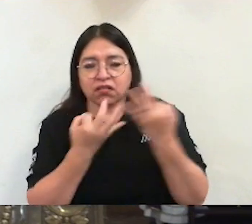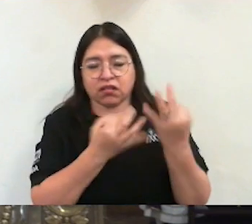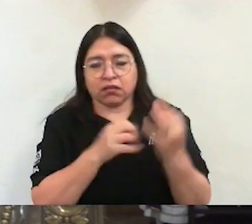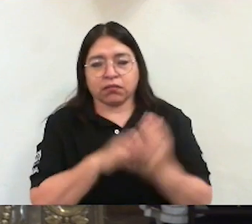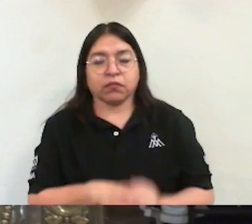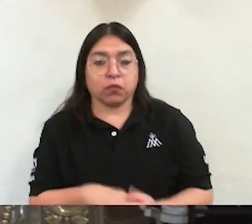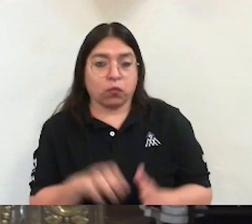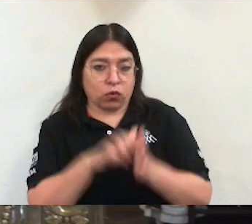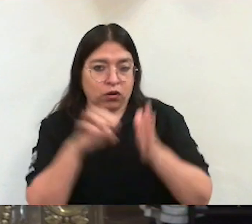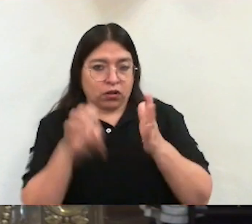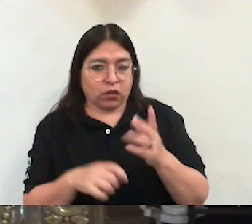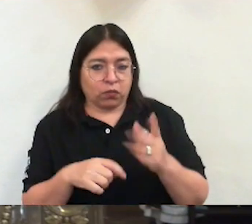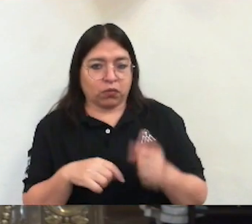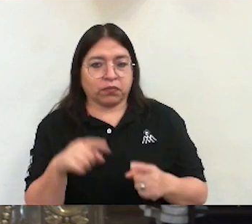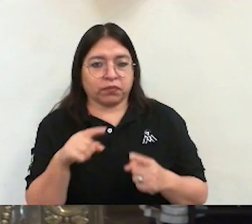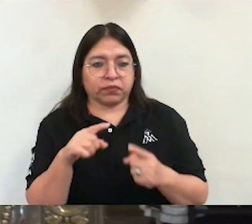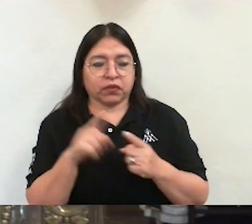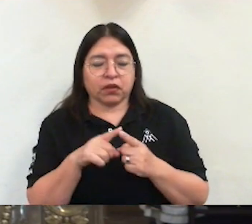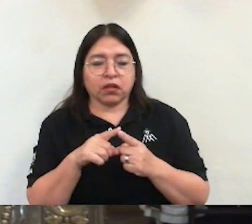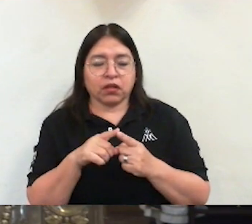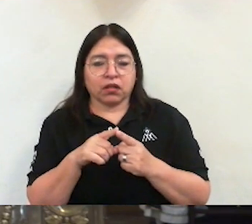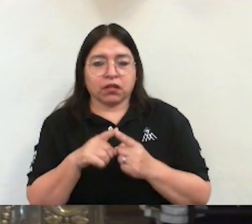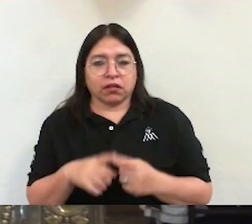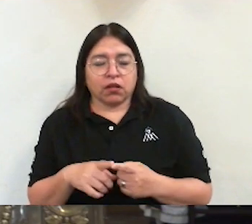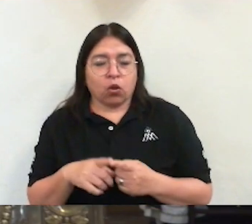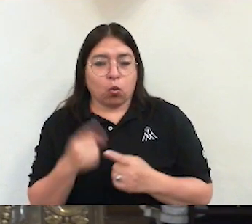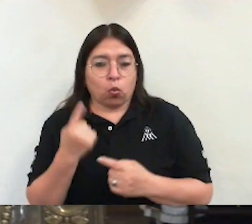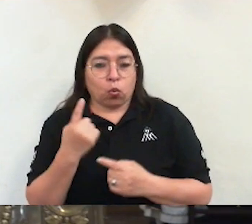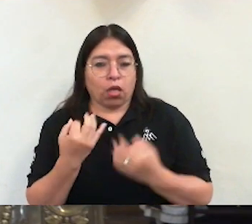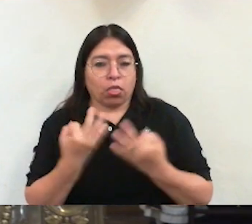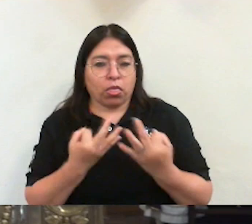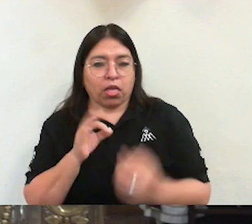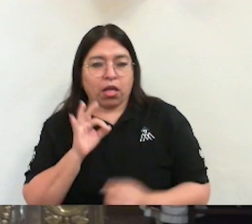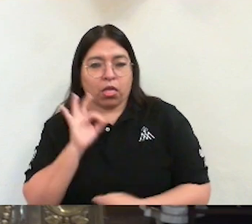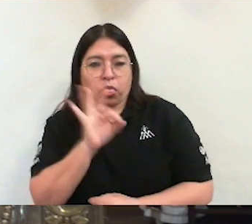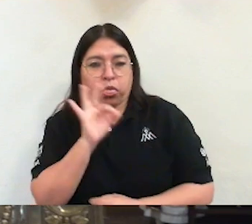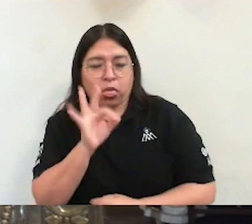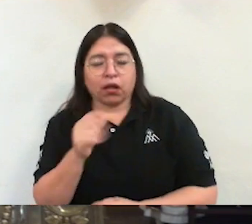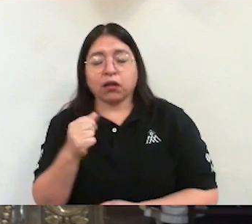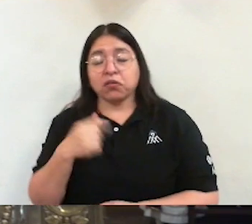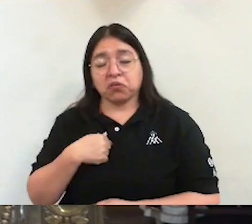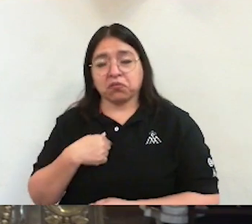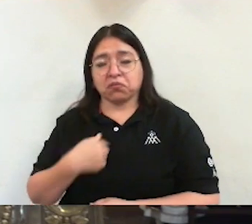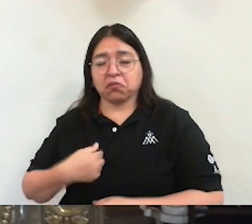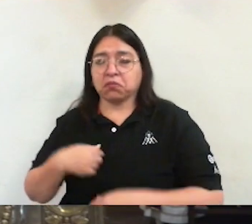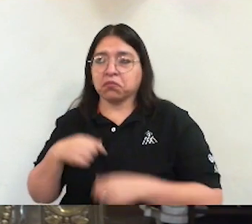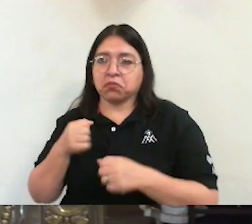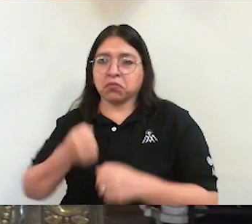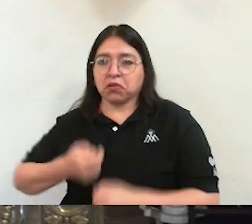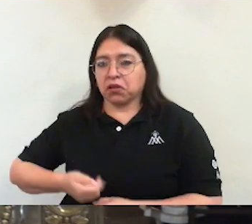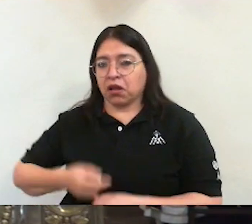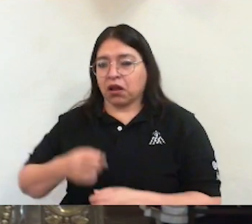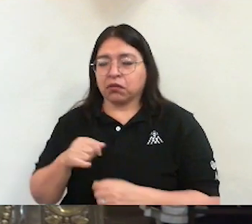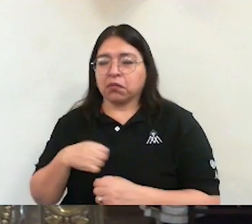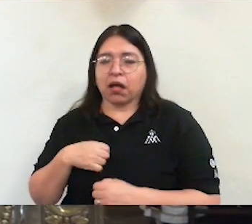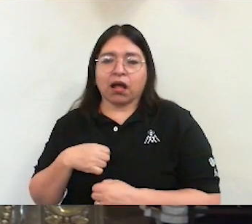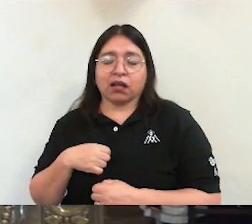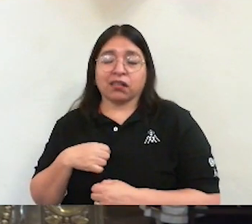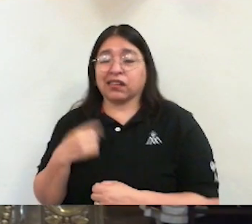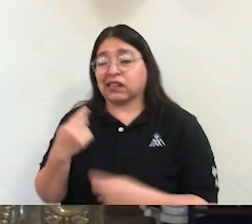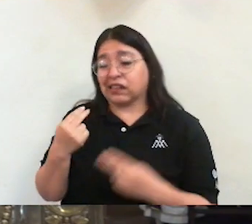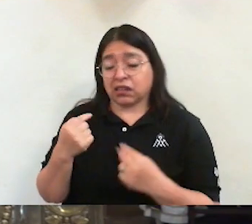de solo mirar como importante los problemas